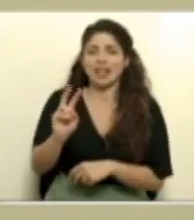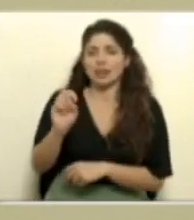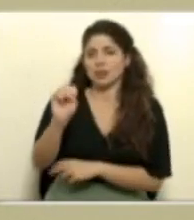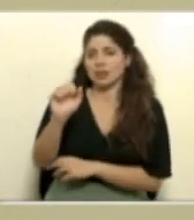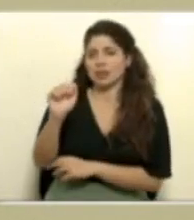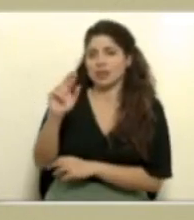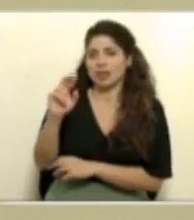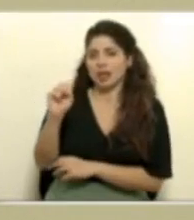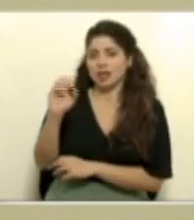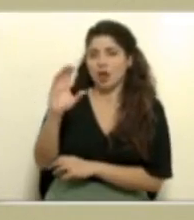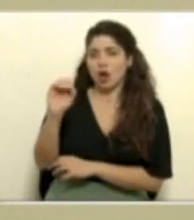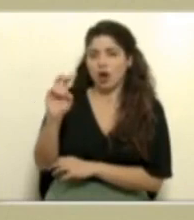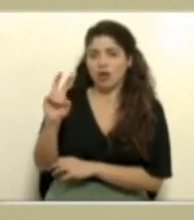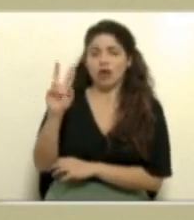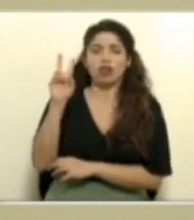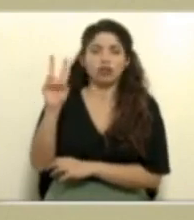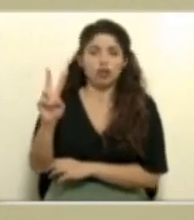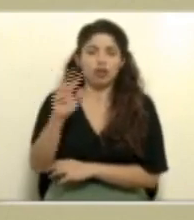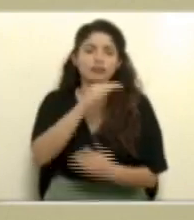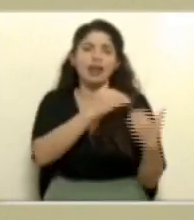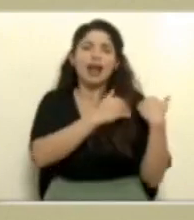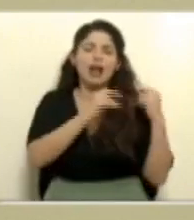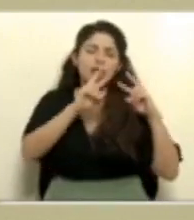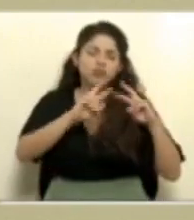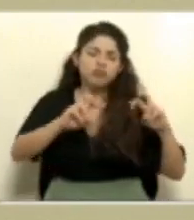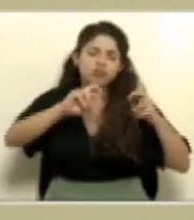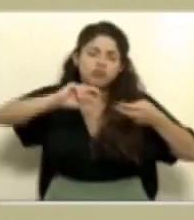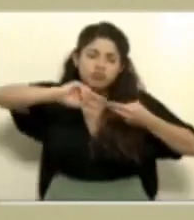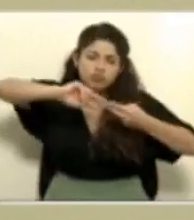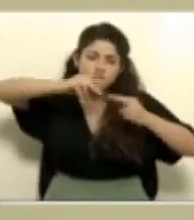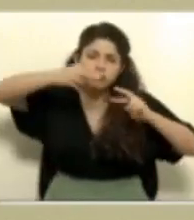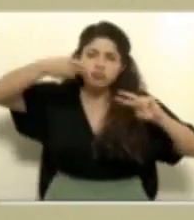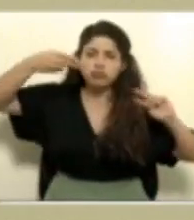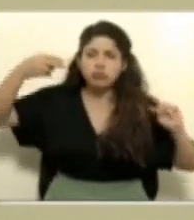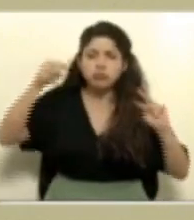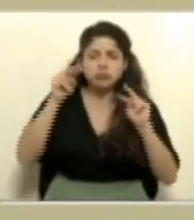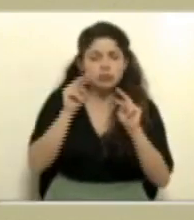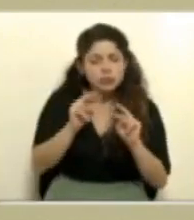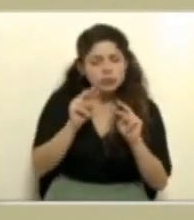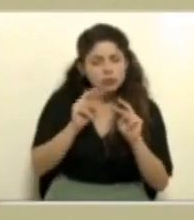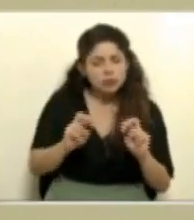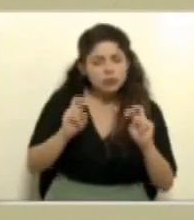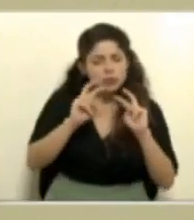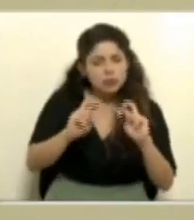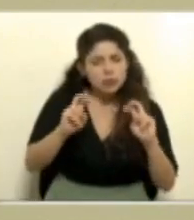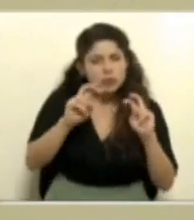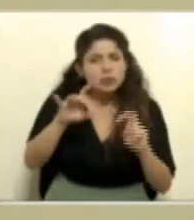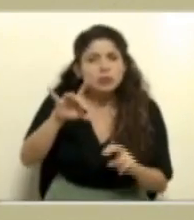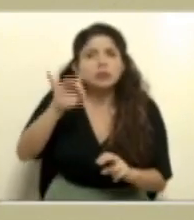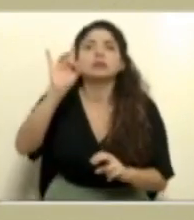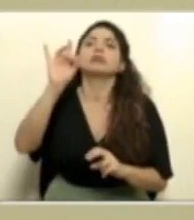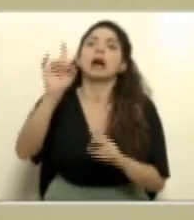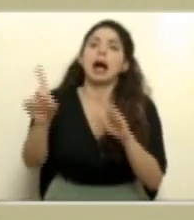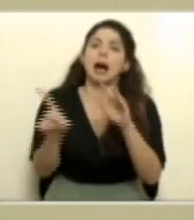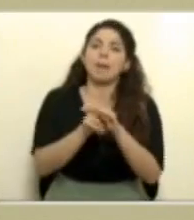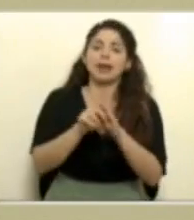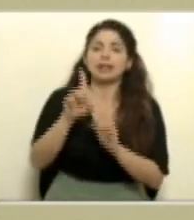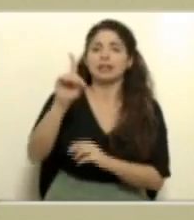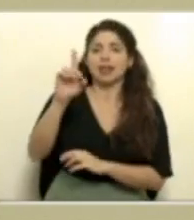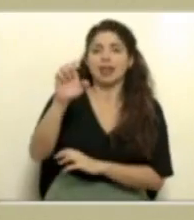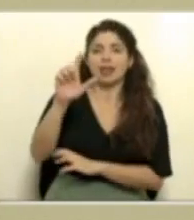en la secuenciación, la vigilancia genómica se identifica la variante delta